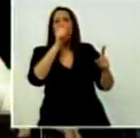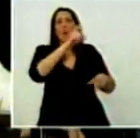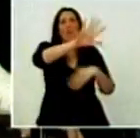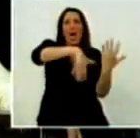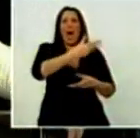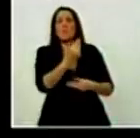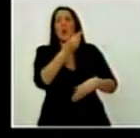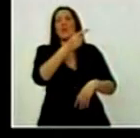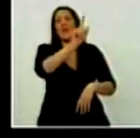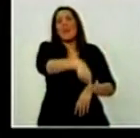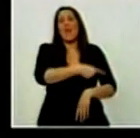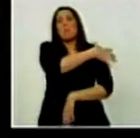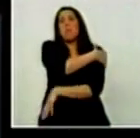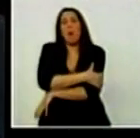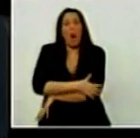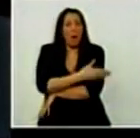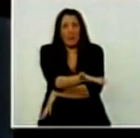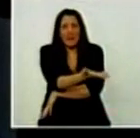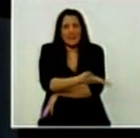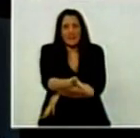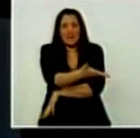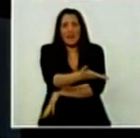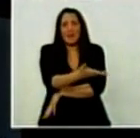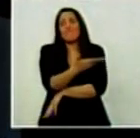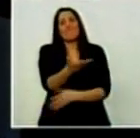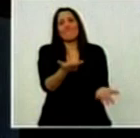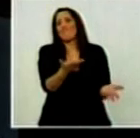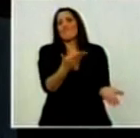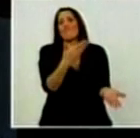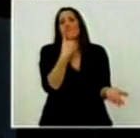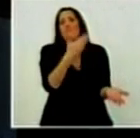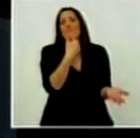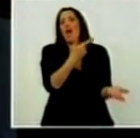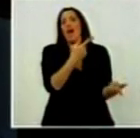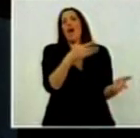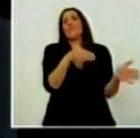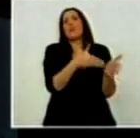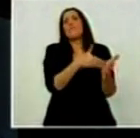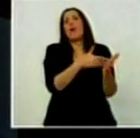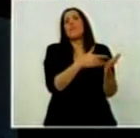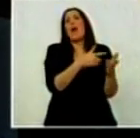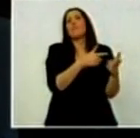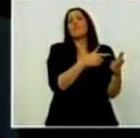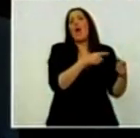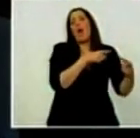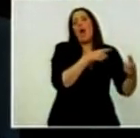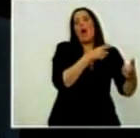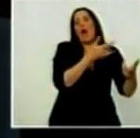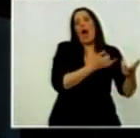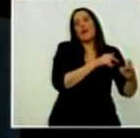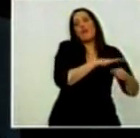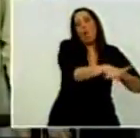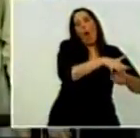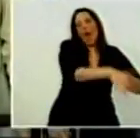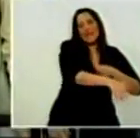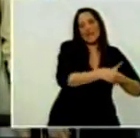dependen de los políticos? ¿Qué significa que los pobres son idiotas, que